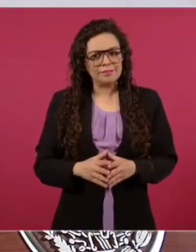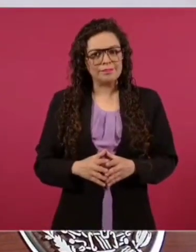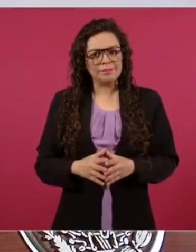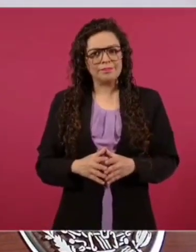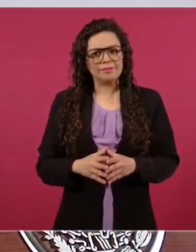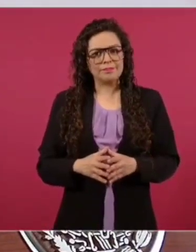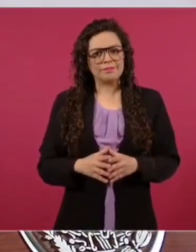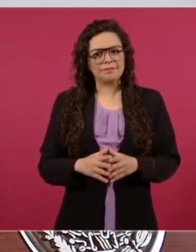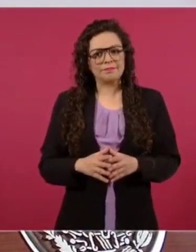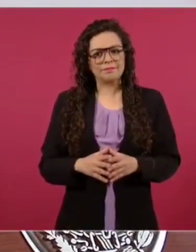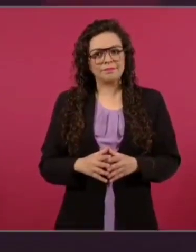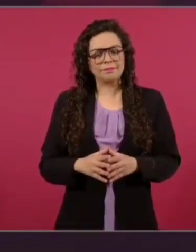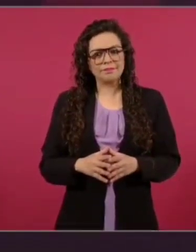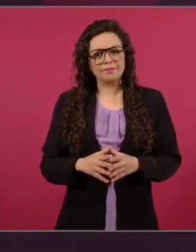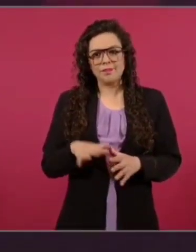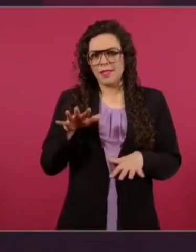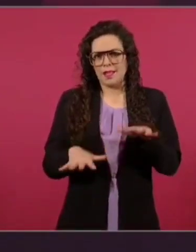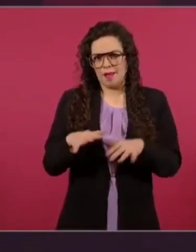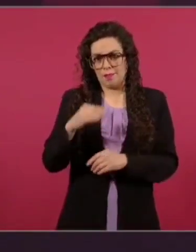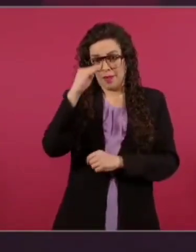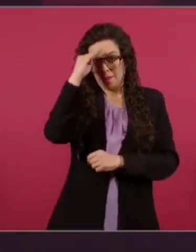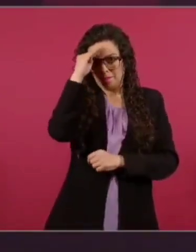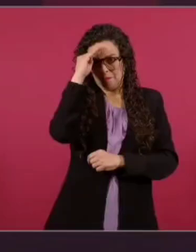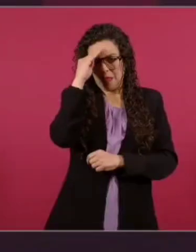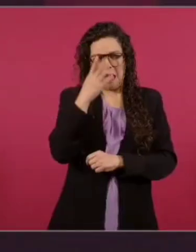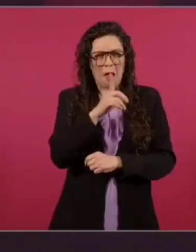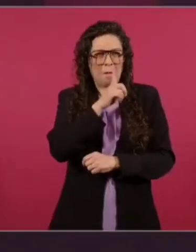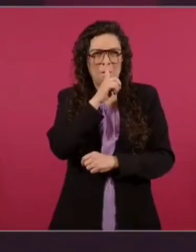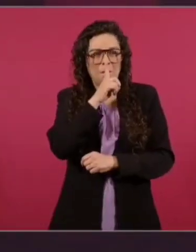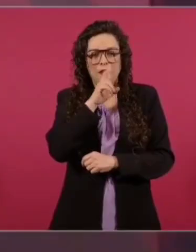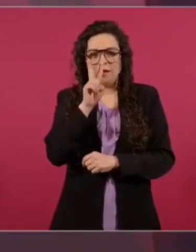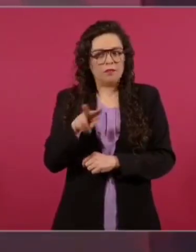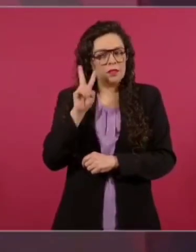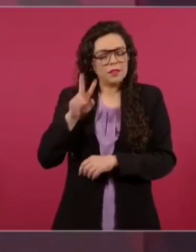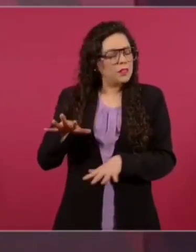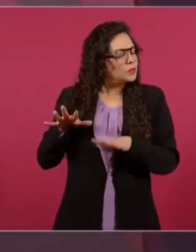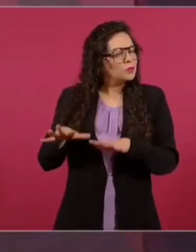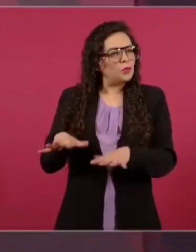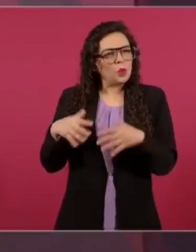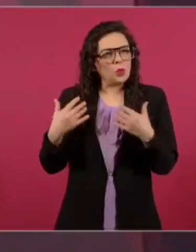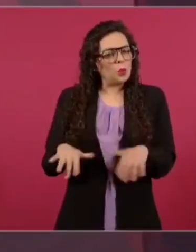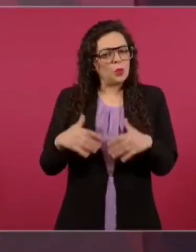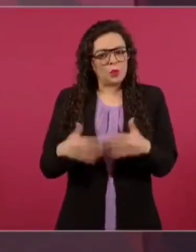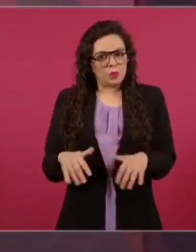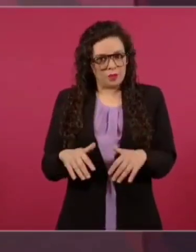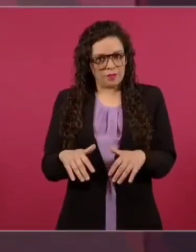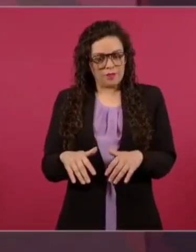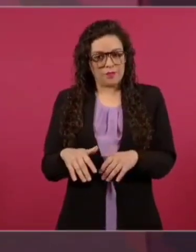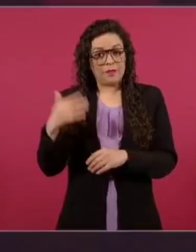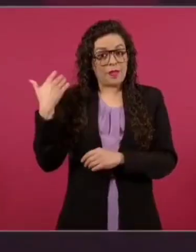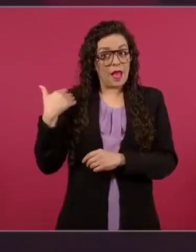de que el anterior presidente del INE,